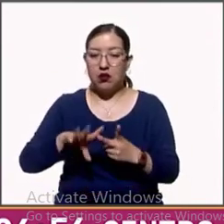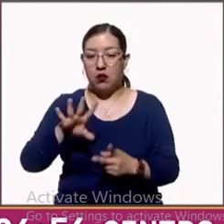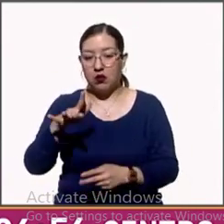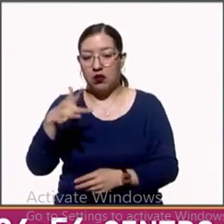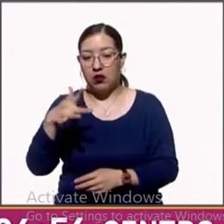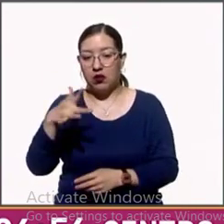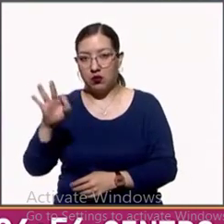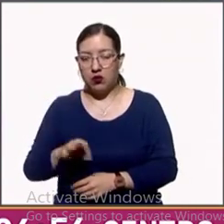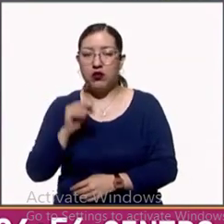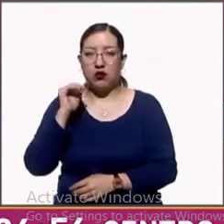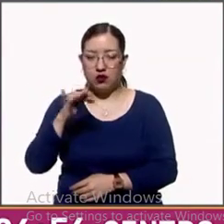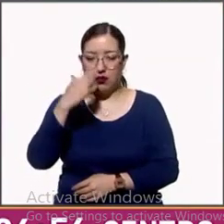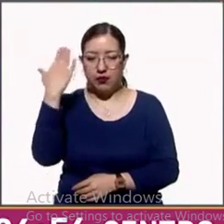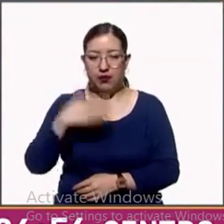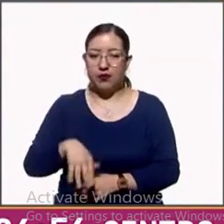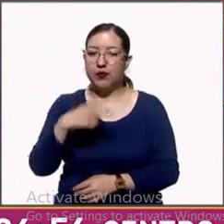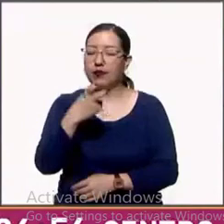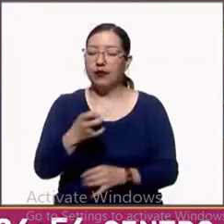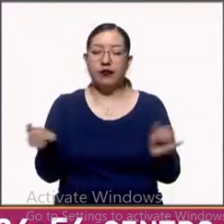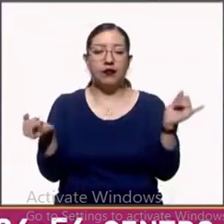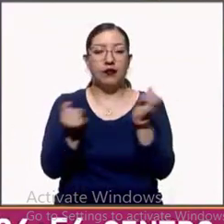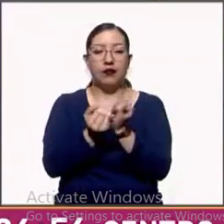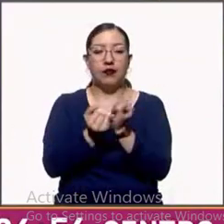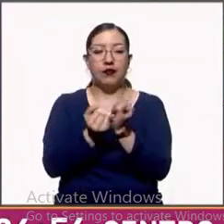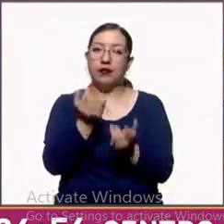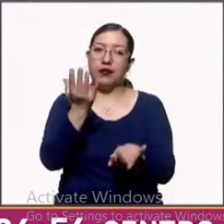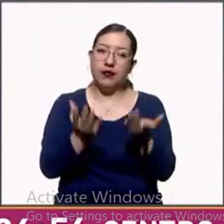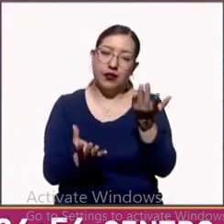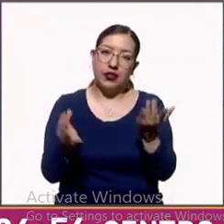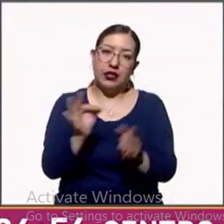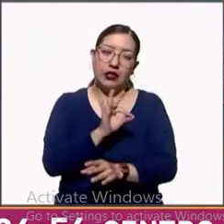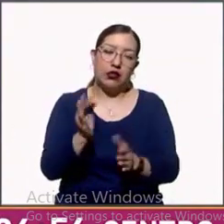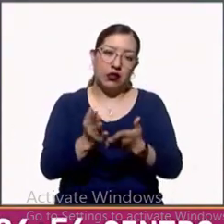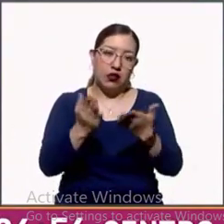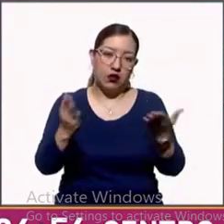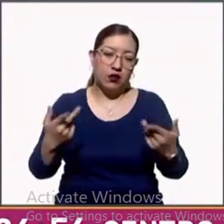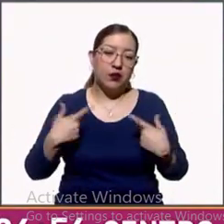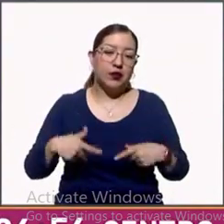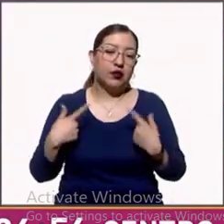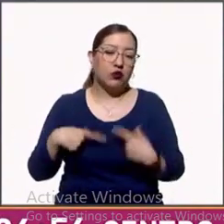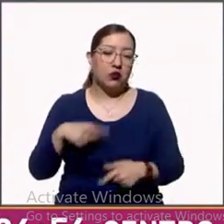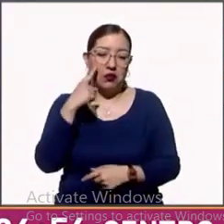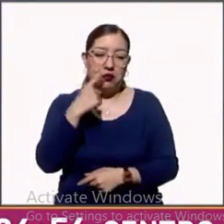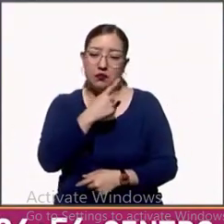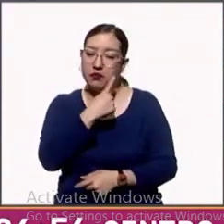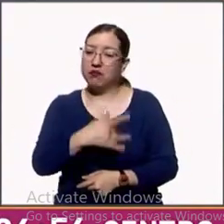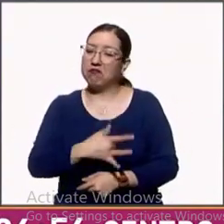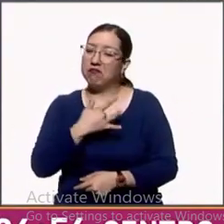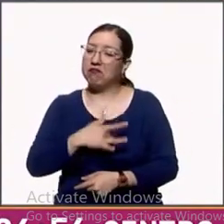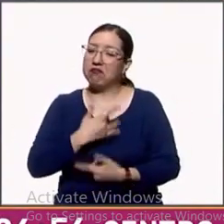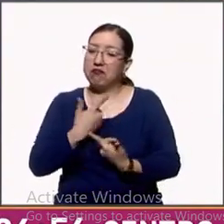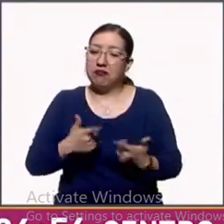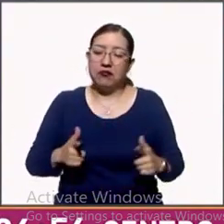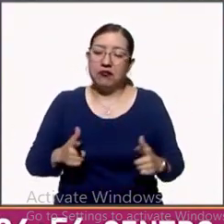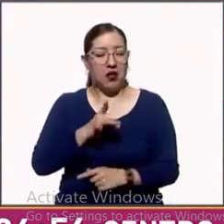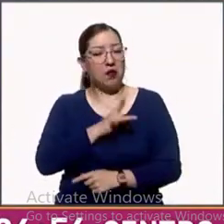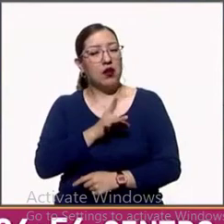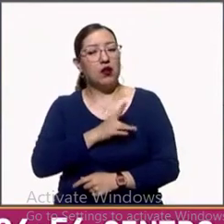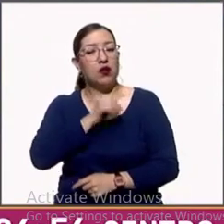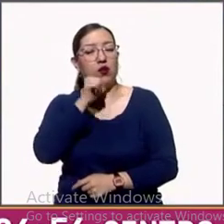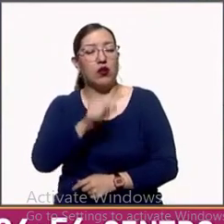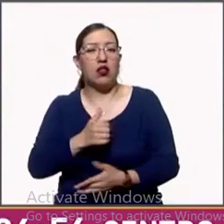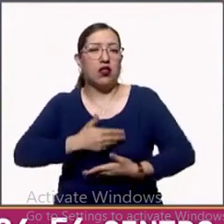puede que seamos más liberales, ya no nos da tanto temor el tema, entonces puede que seamos más permisivos. Esta última es la que